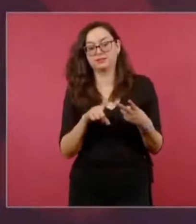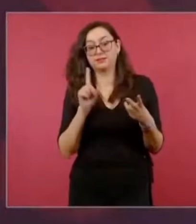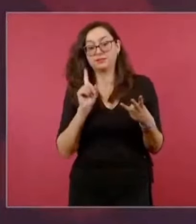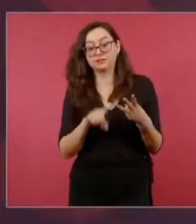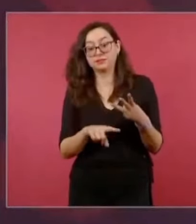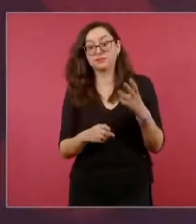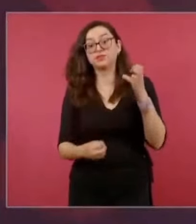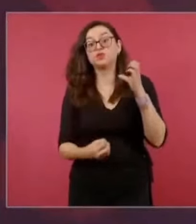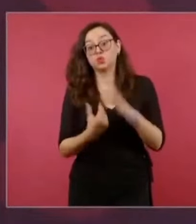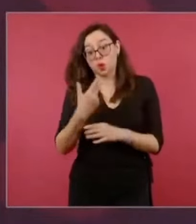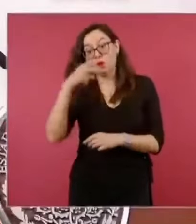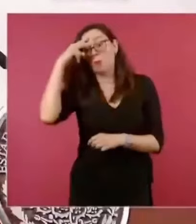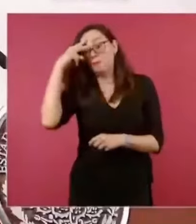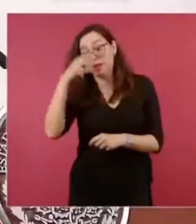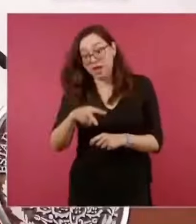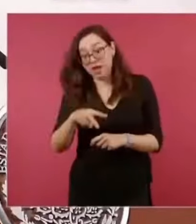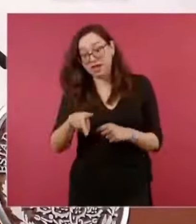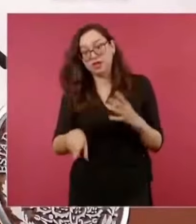Nuevo México era de México,